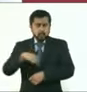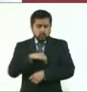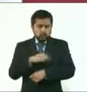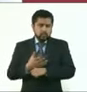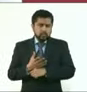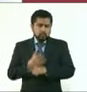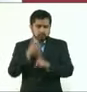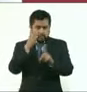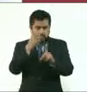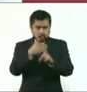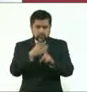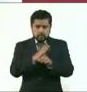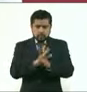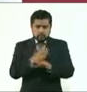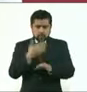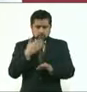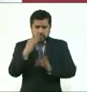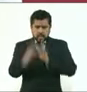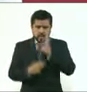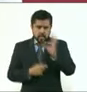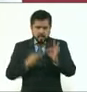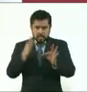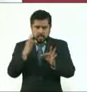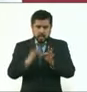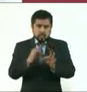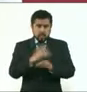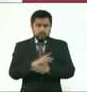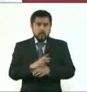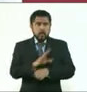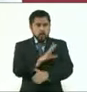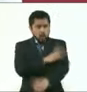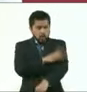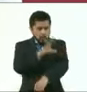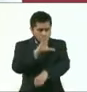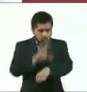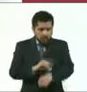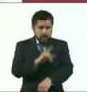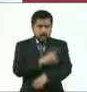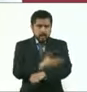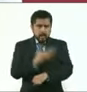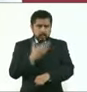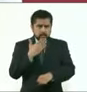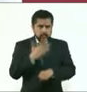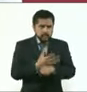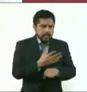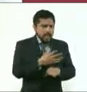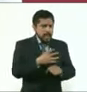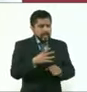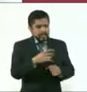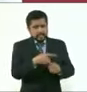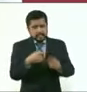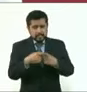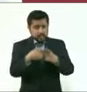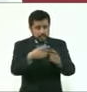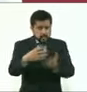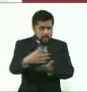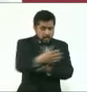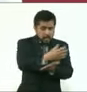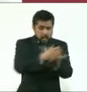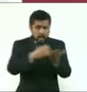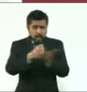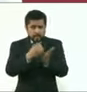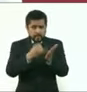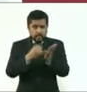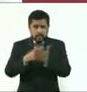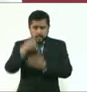el uso honesto, honrado y para beneficio de los que menos tienen en esta ciudad y el beneficio